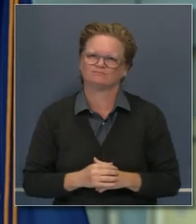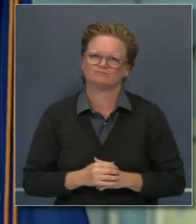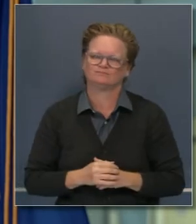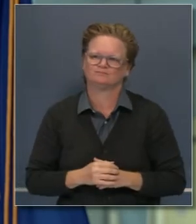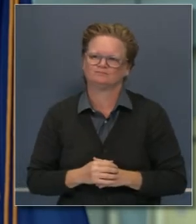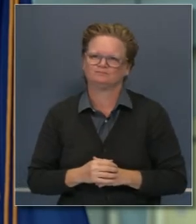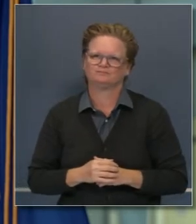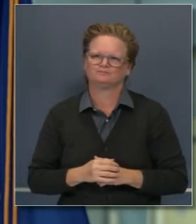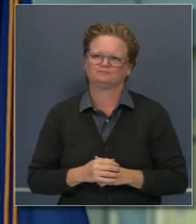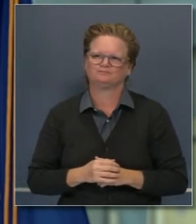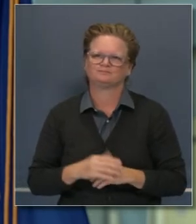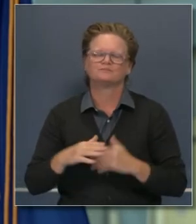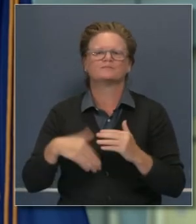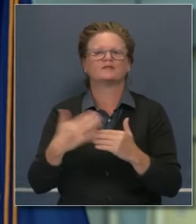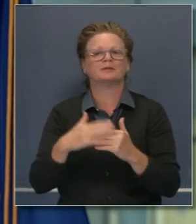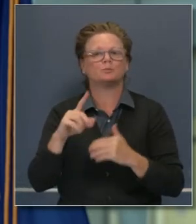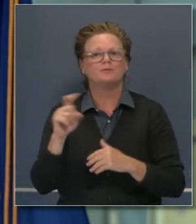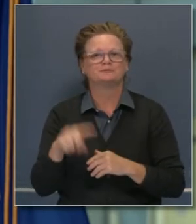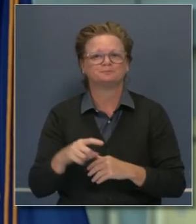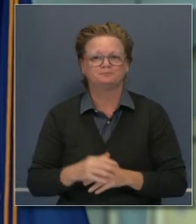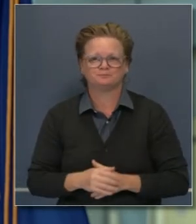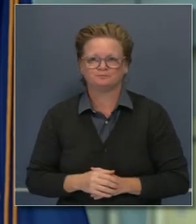Gracias por tomar mi pregunta.